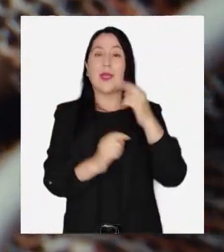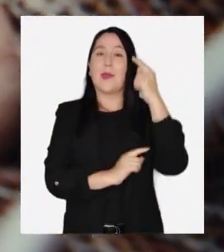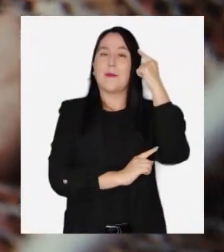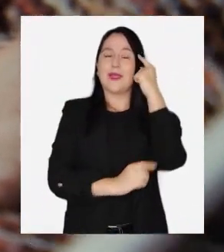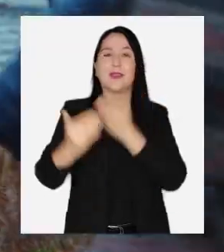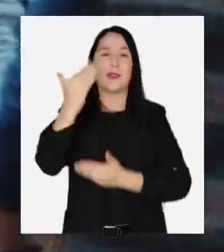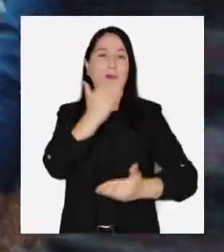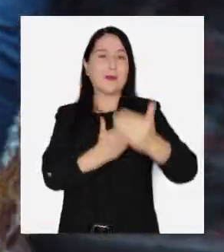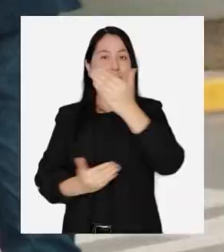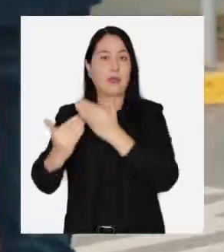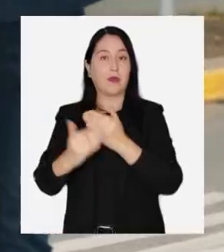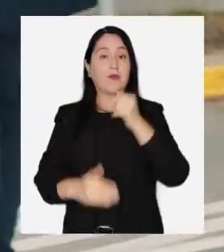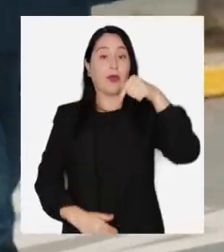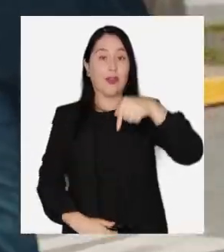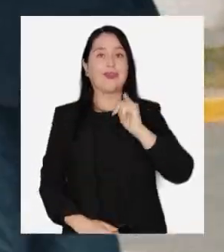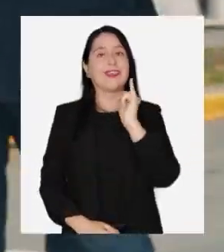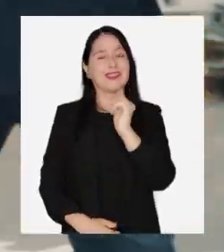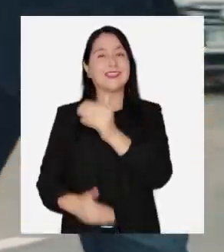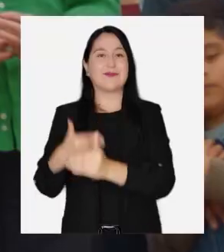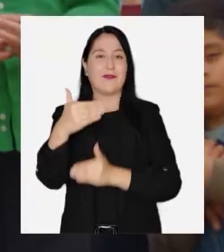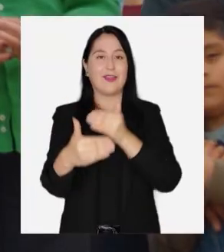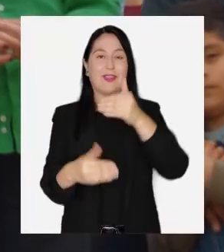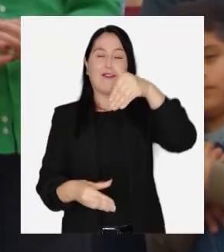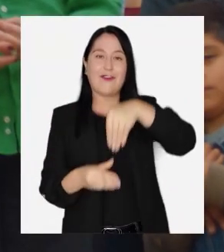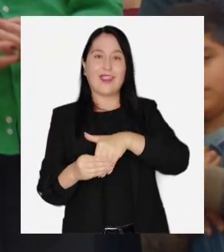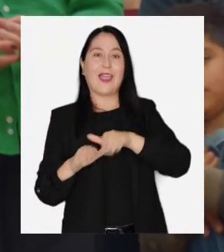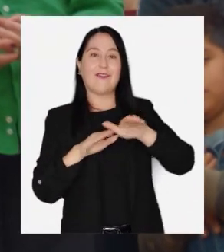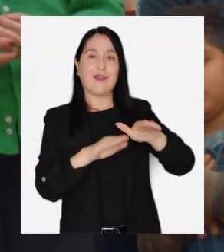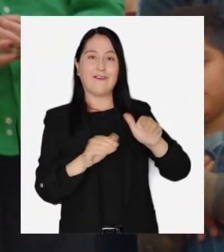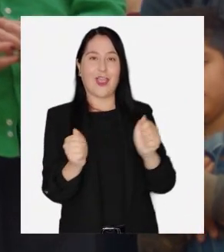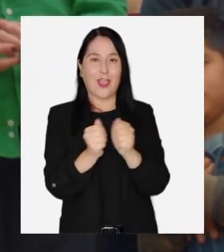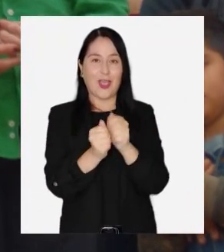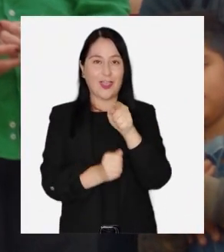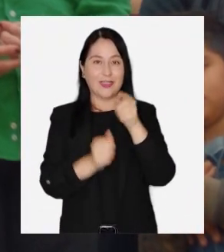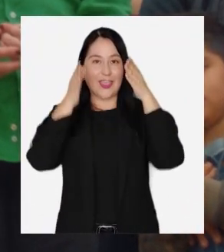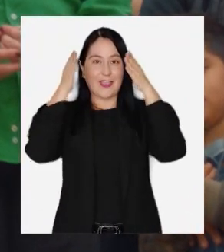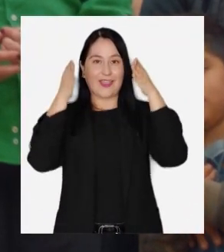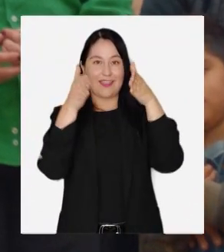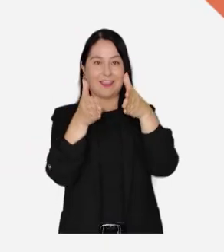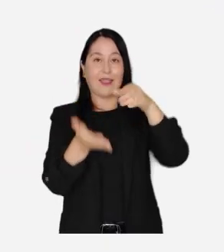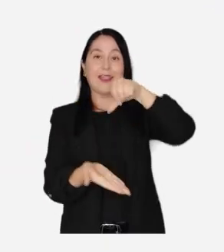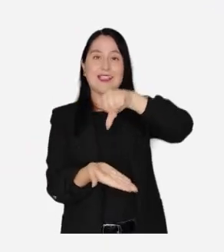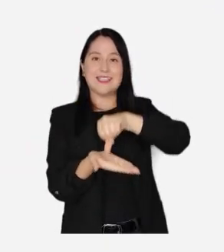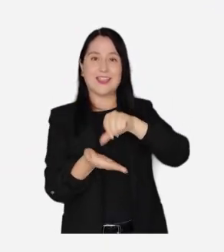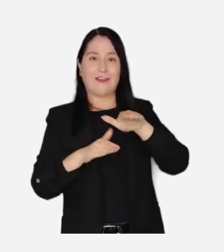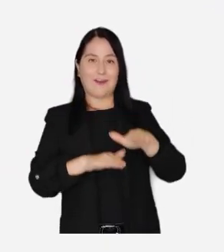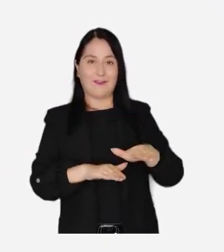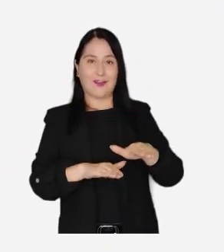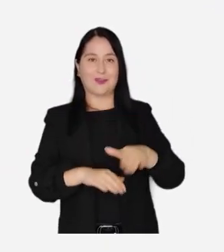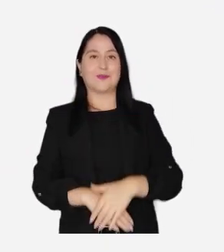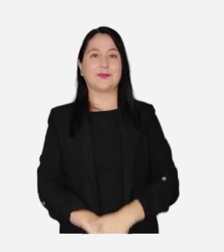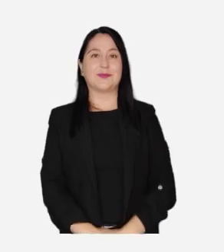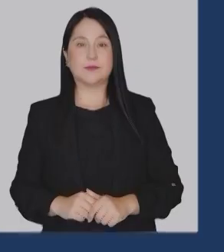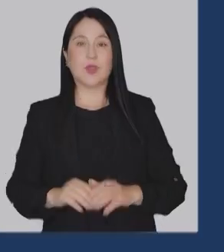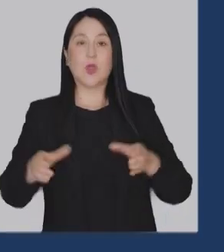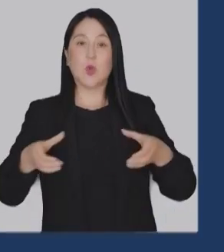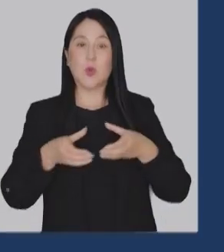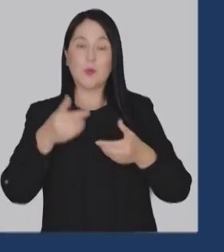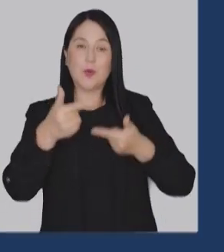considera y nos protege. Esta vez sí vamos a avanzar, y por eso vamos a votar a favor contigo en el centro. Centro a favor.